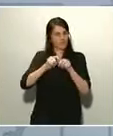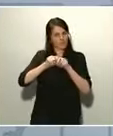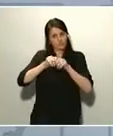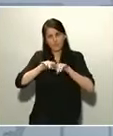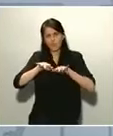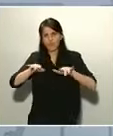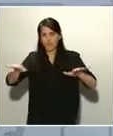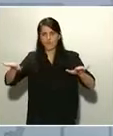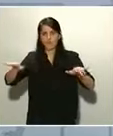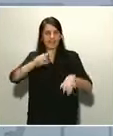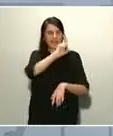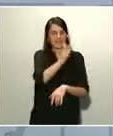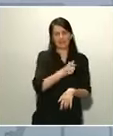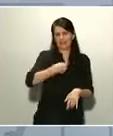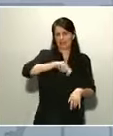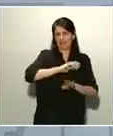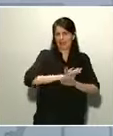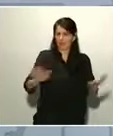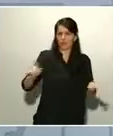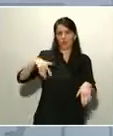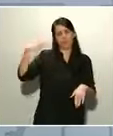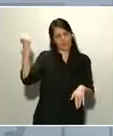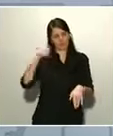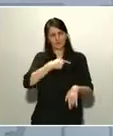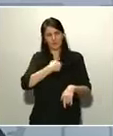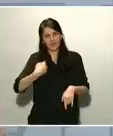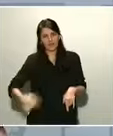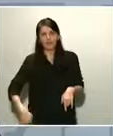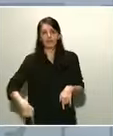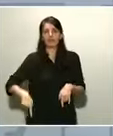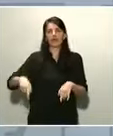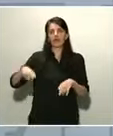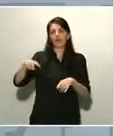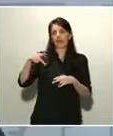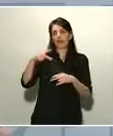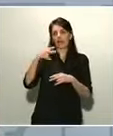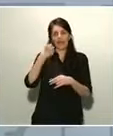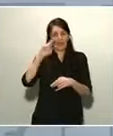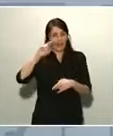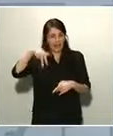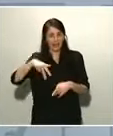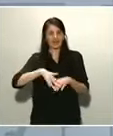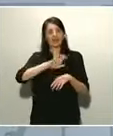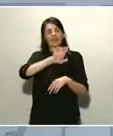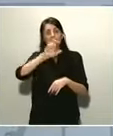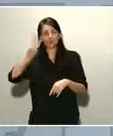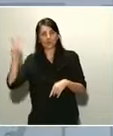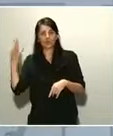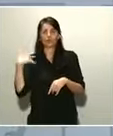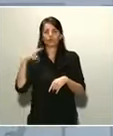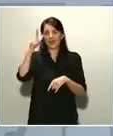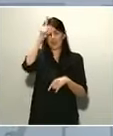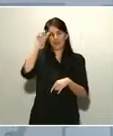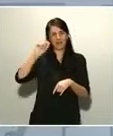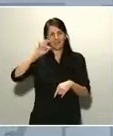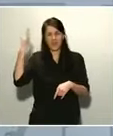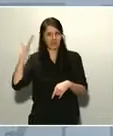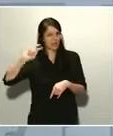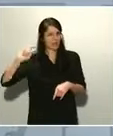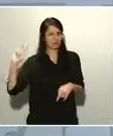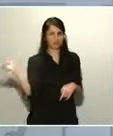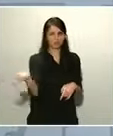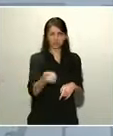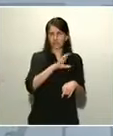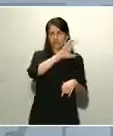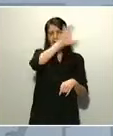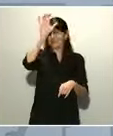y España. Está China, está Irán, está Estados Unidos, está Alemania, está Francia. Estamos viendo muchísimos países que están